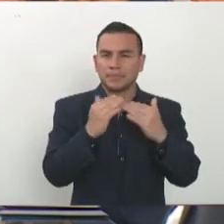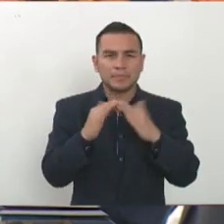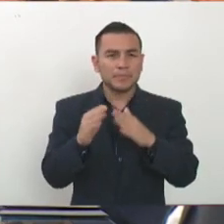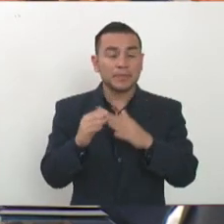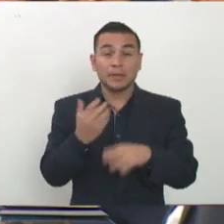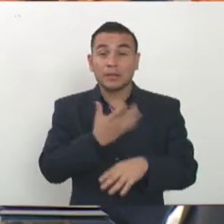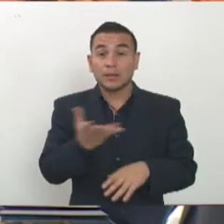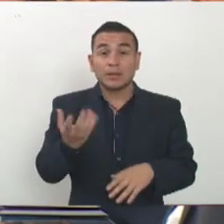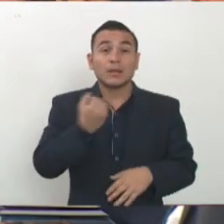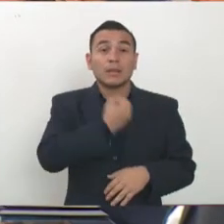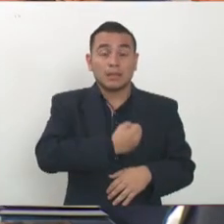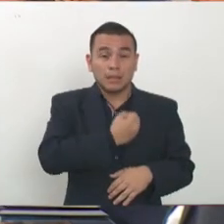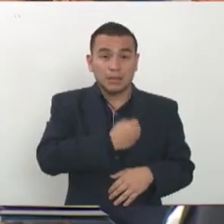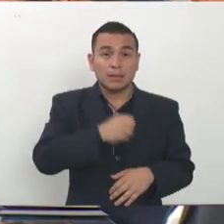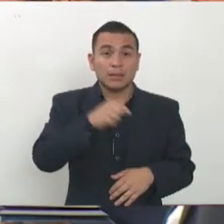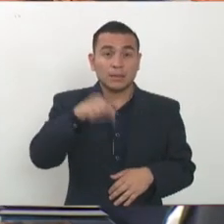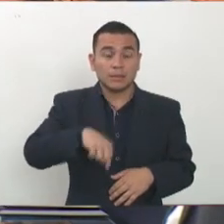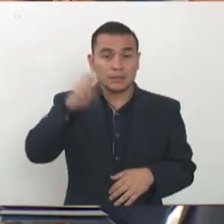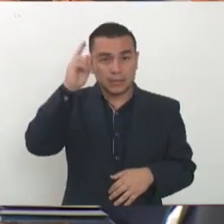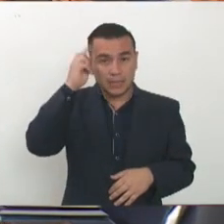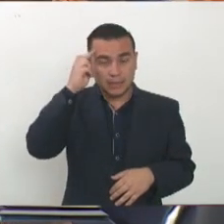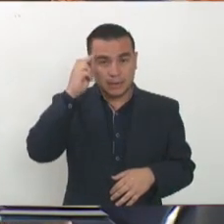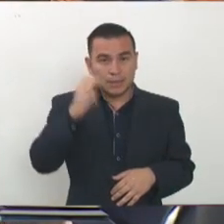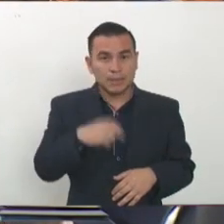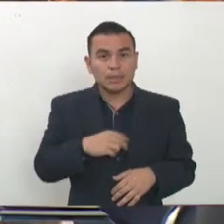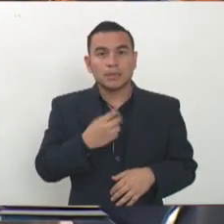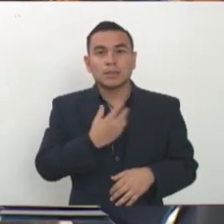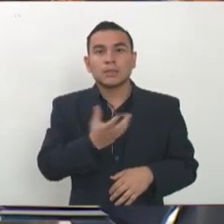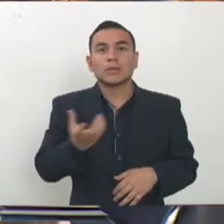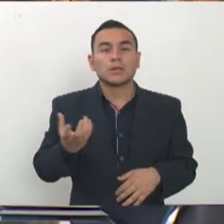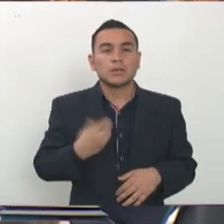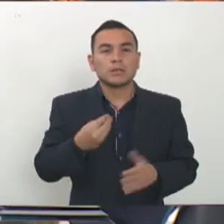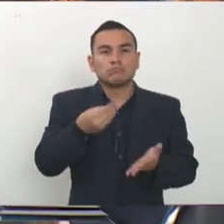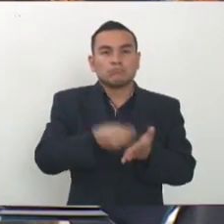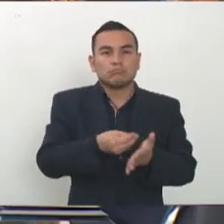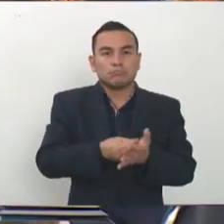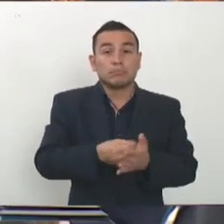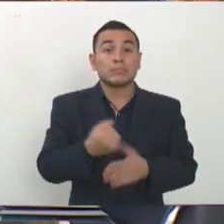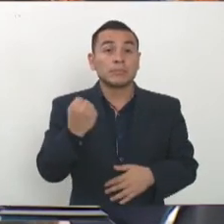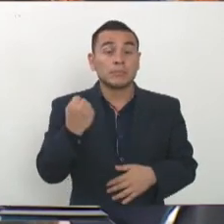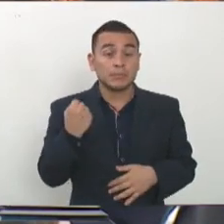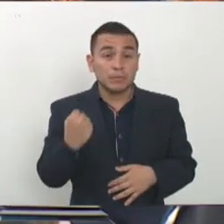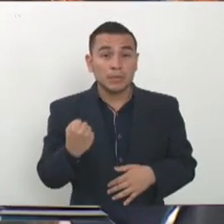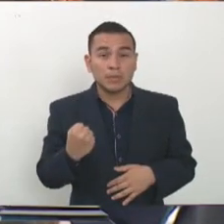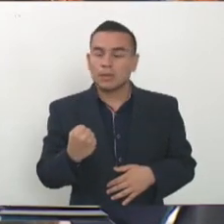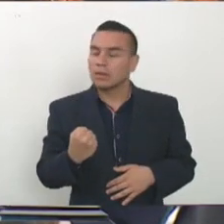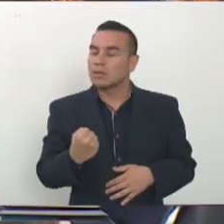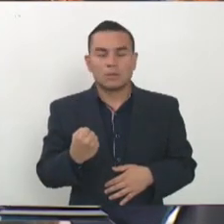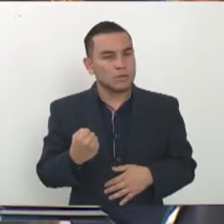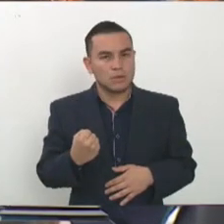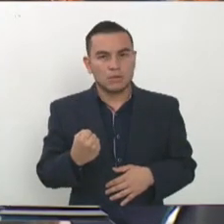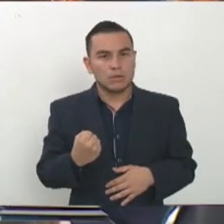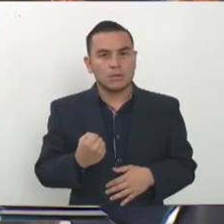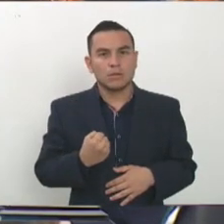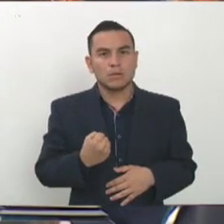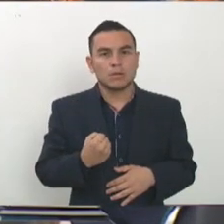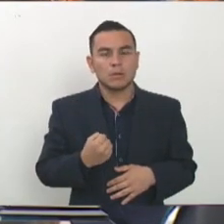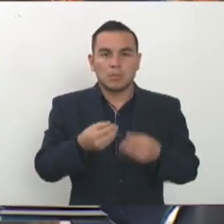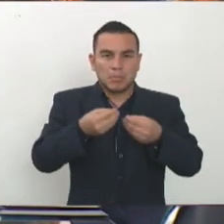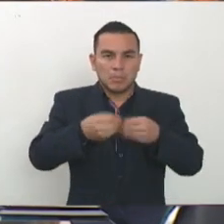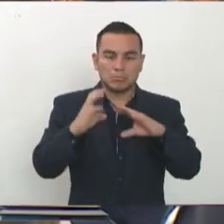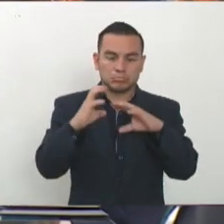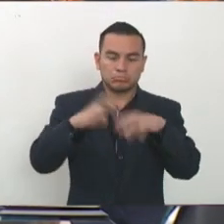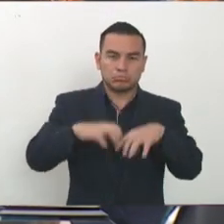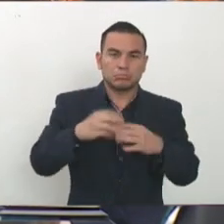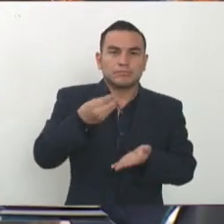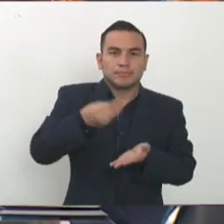estas medidas y por las que vamos a poner califica para para estas medidas económicas que son importantes para que no se nos eh tratar